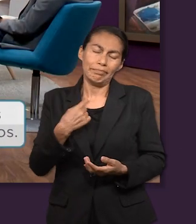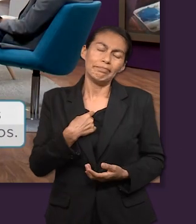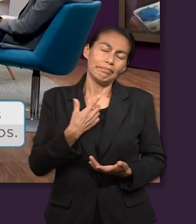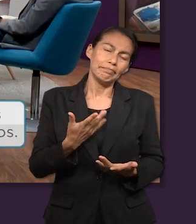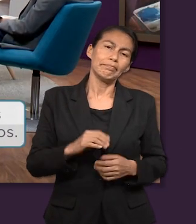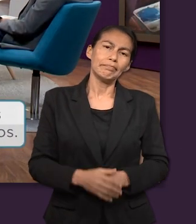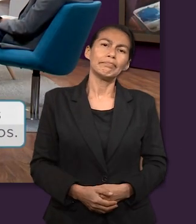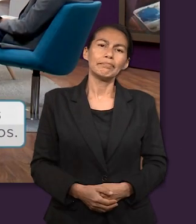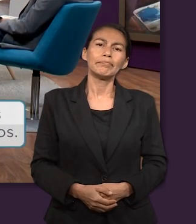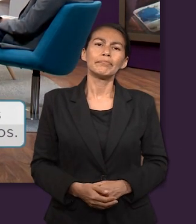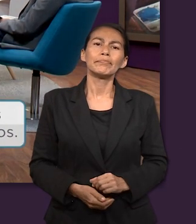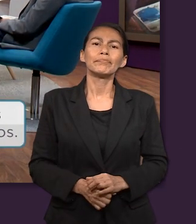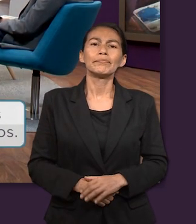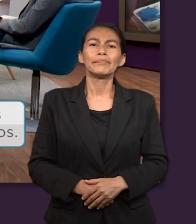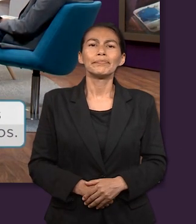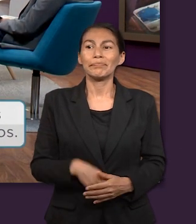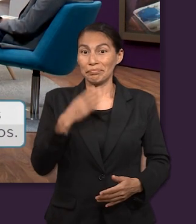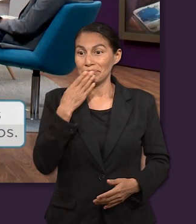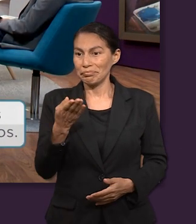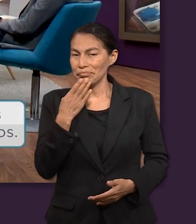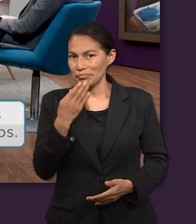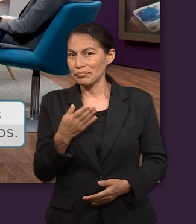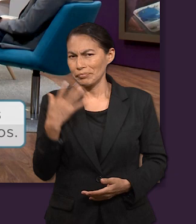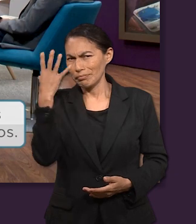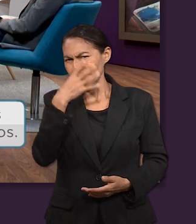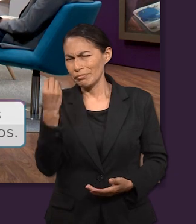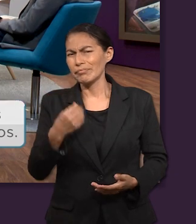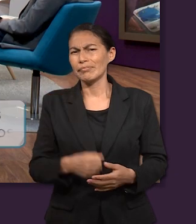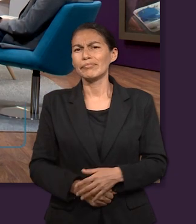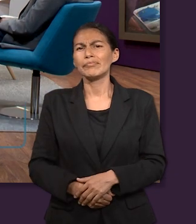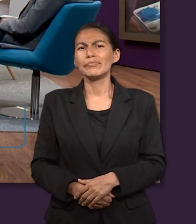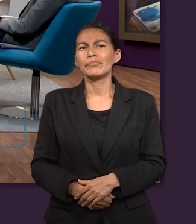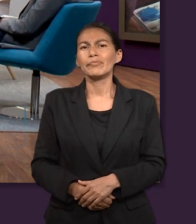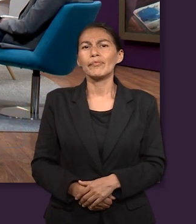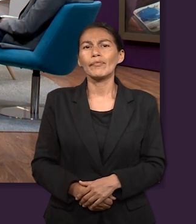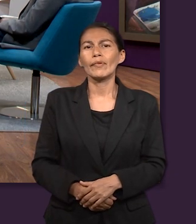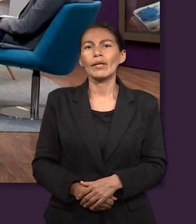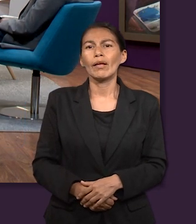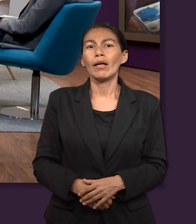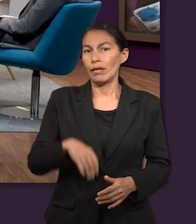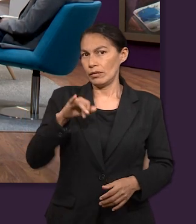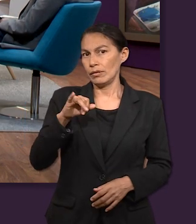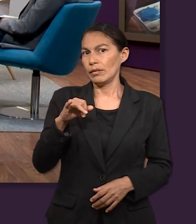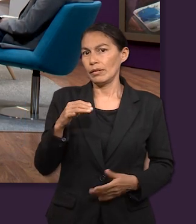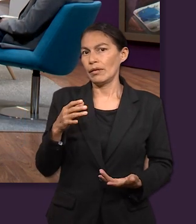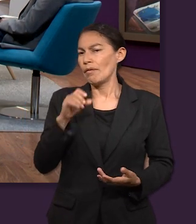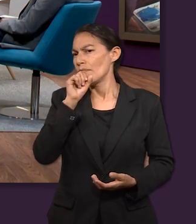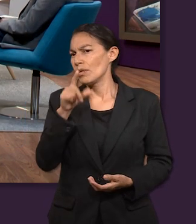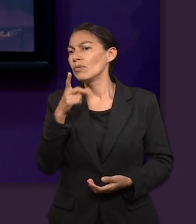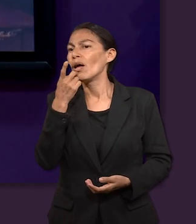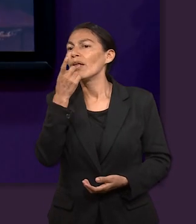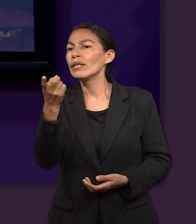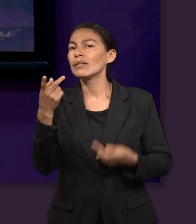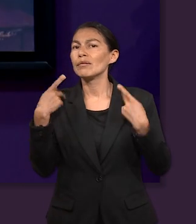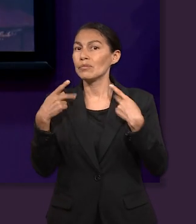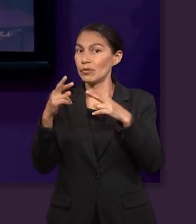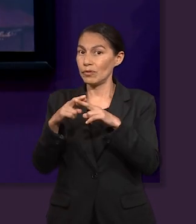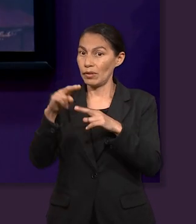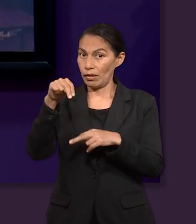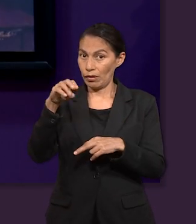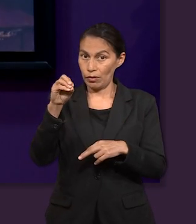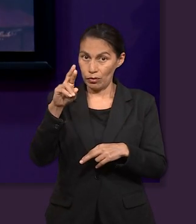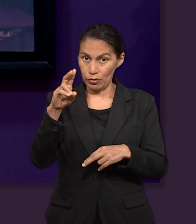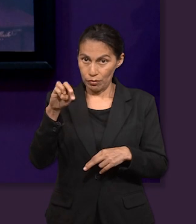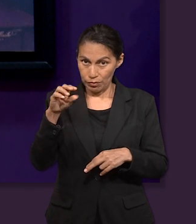de las, muchas de las cosas que me quedo yo con eso. Amén. Muy buena enseñanza, muy bonito aprendizaje. Sí, así,